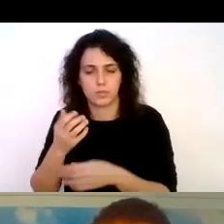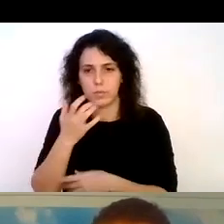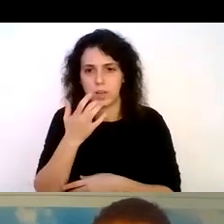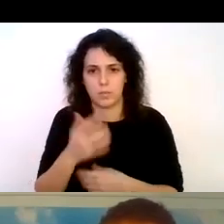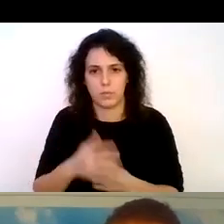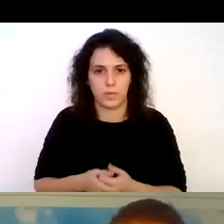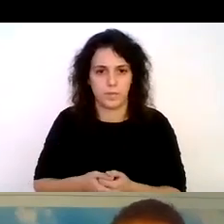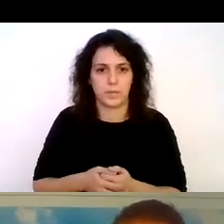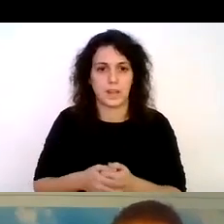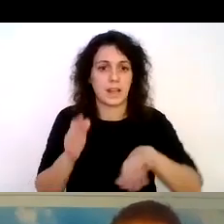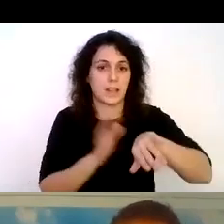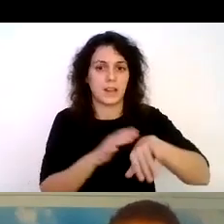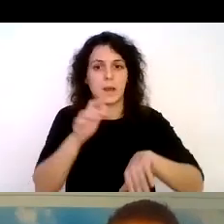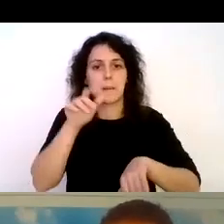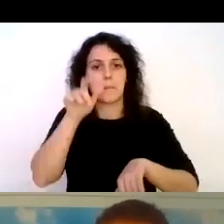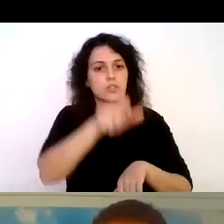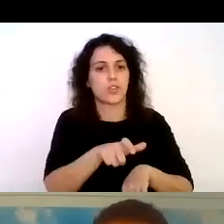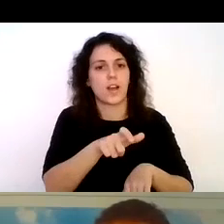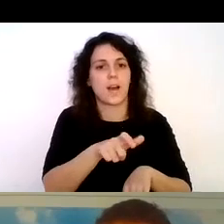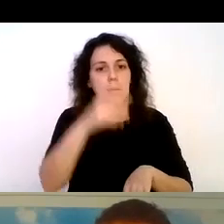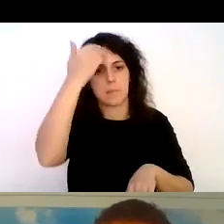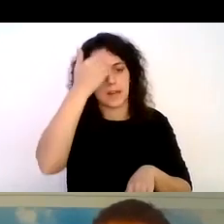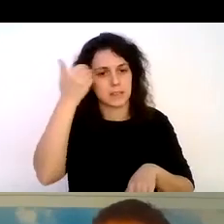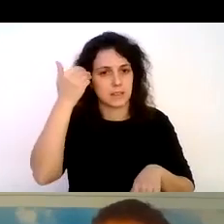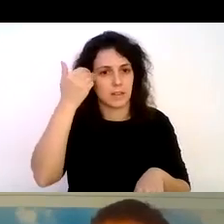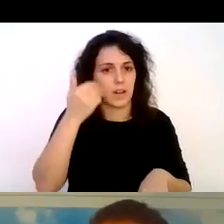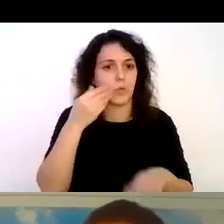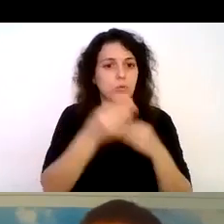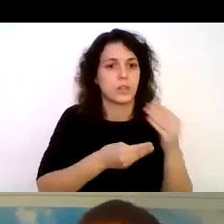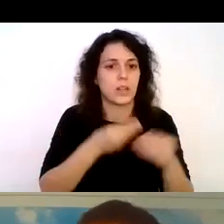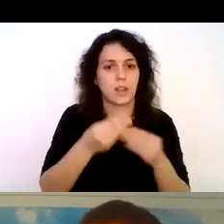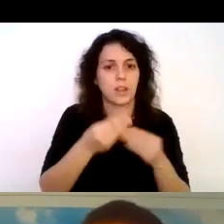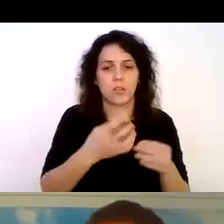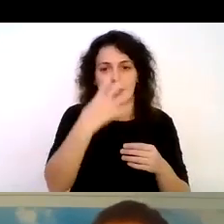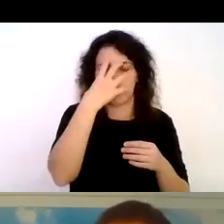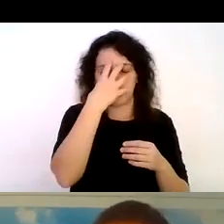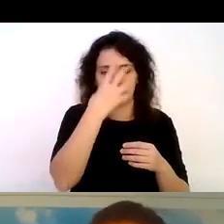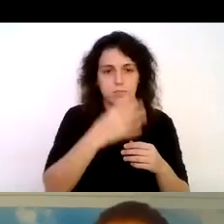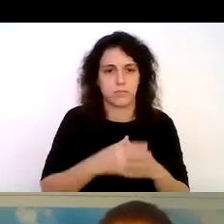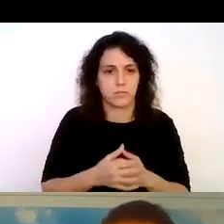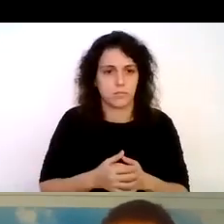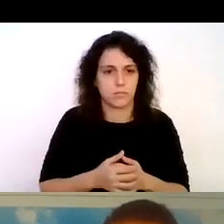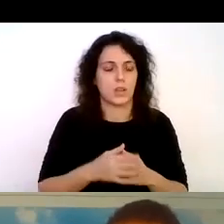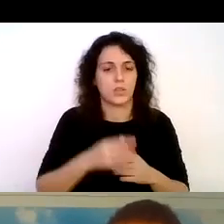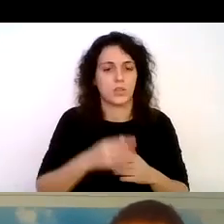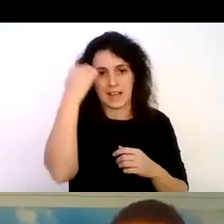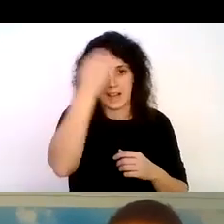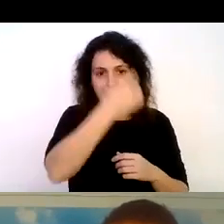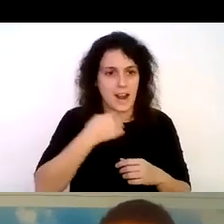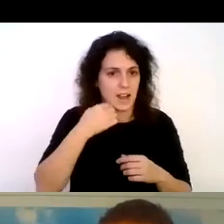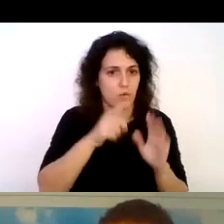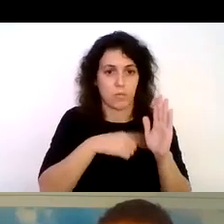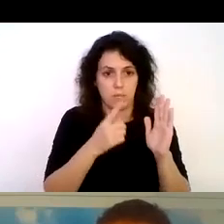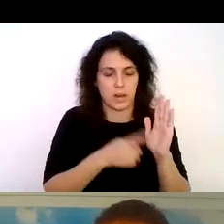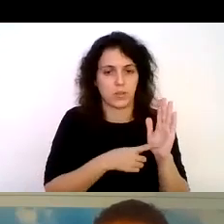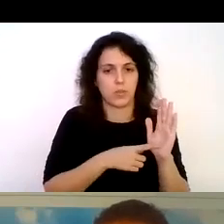un ejemplo de una persona con parálisis cerebral utilizando una máscara facial es una máscara que cubre todo el rostro y dos